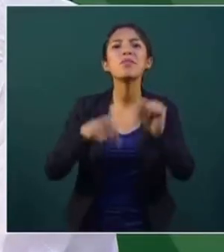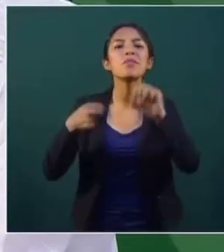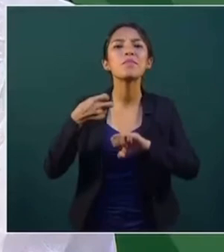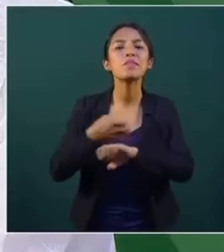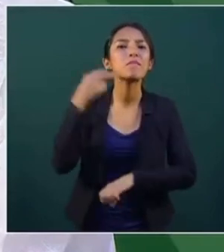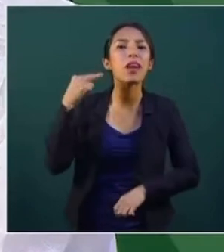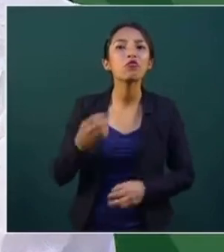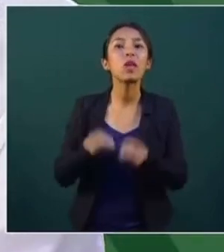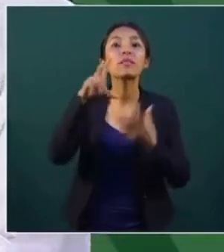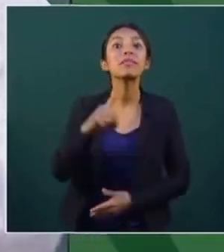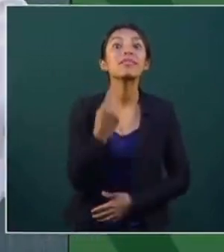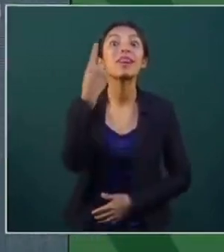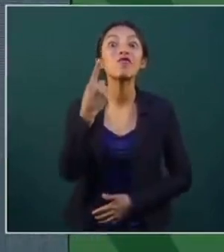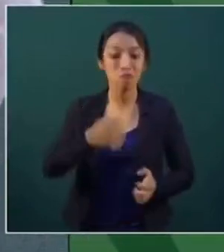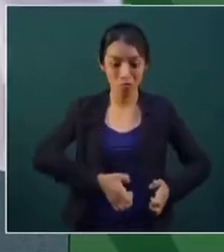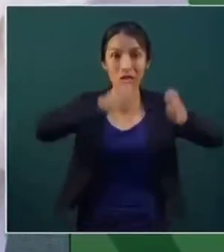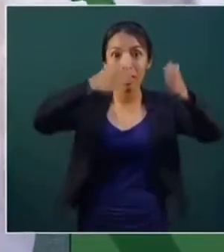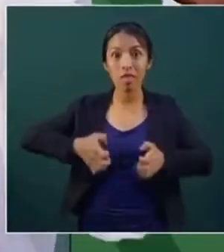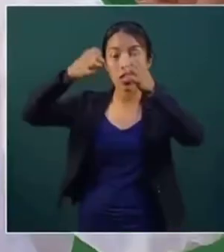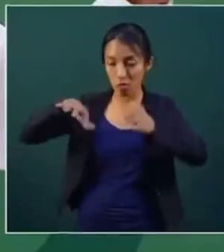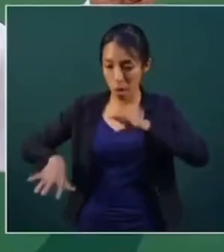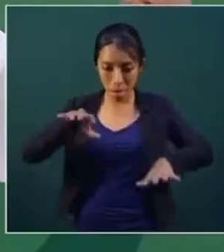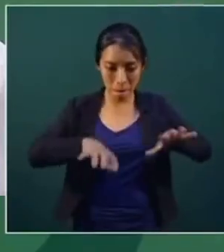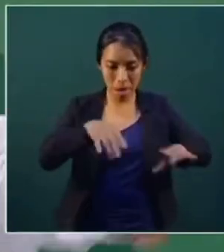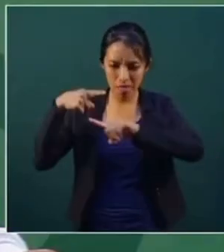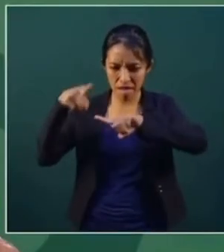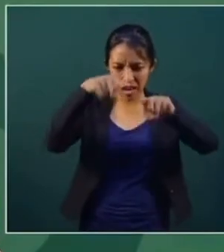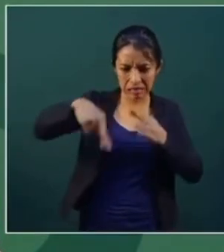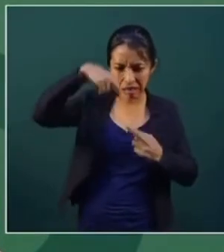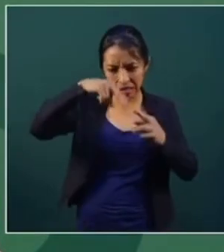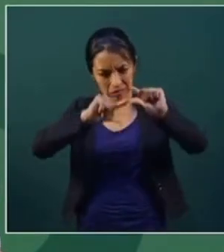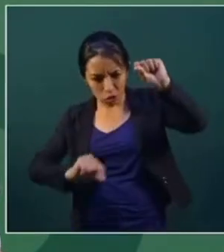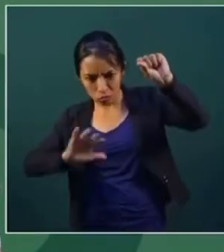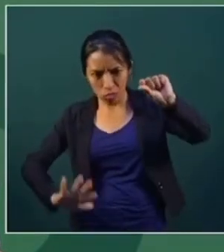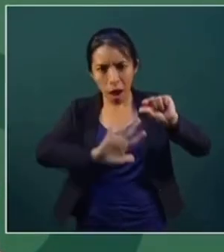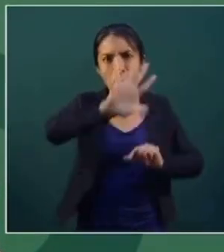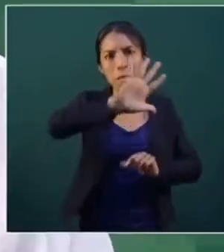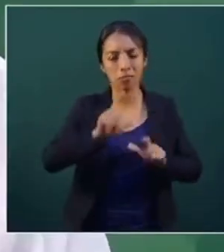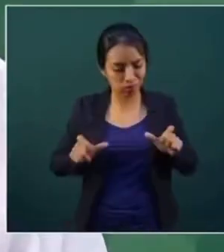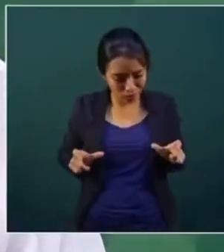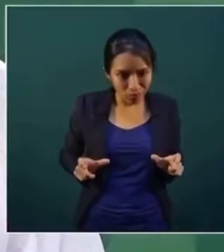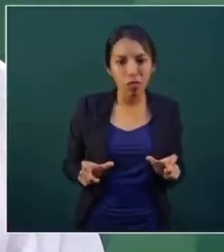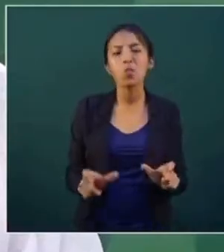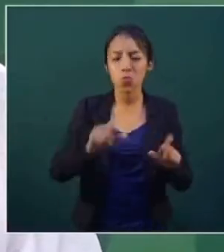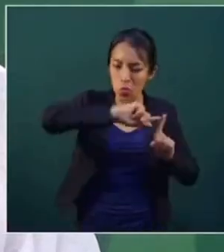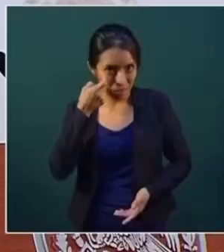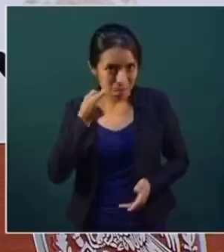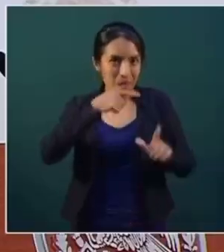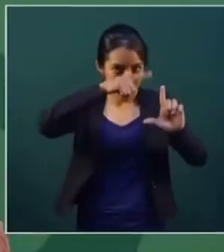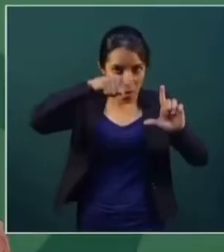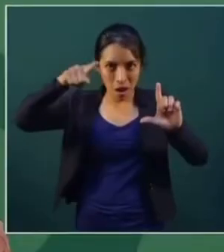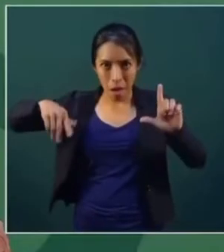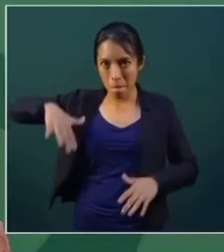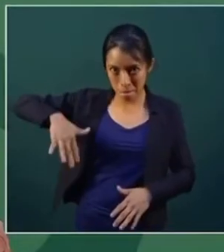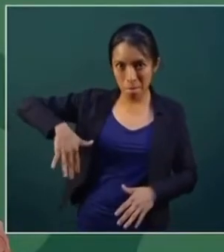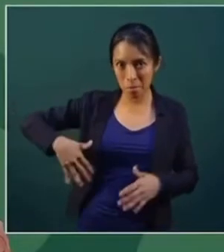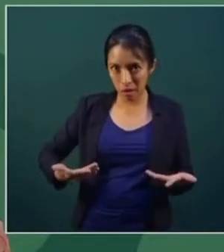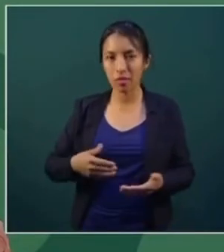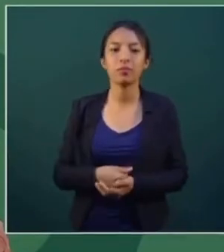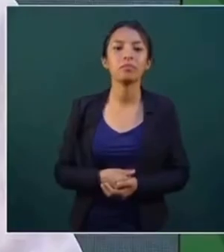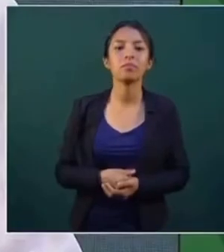cuarteles en las distintas regiones del estado, con Guardia Nacional. Tanto Marina,